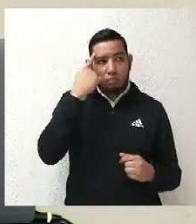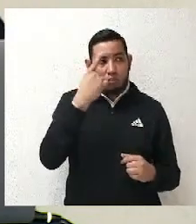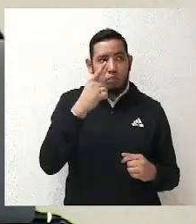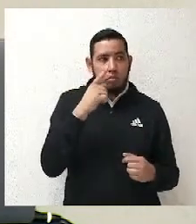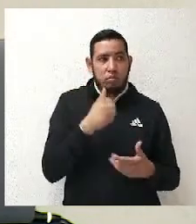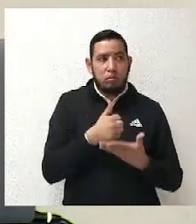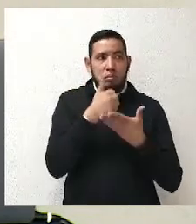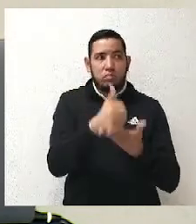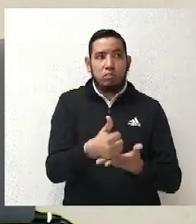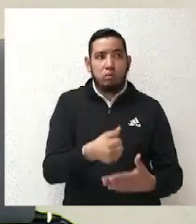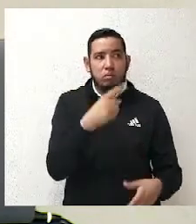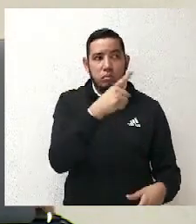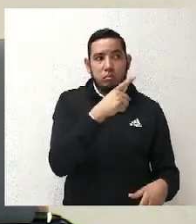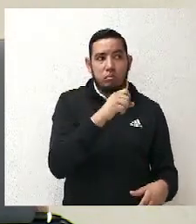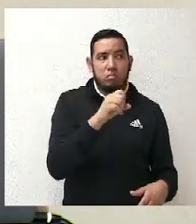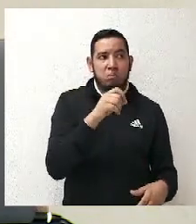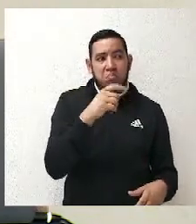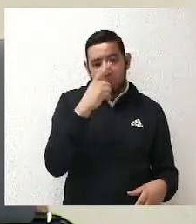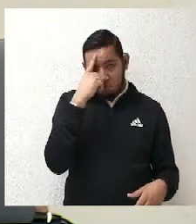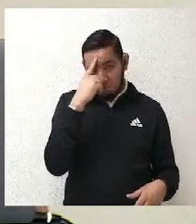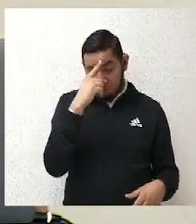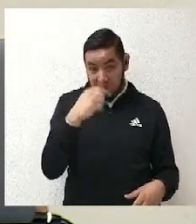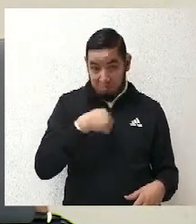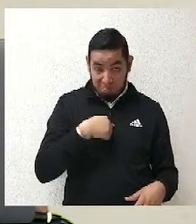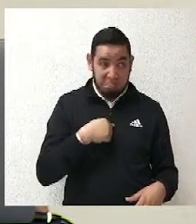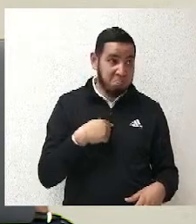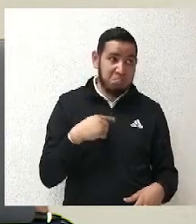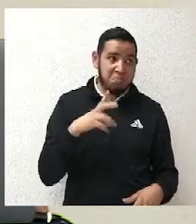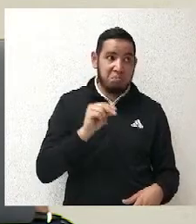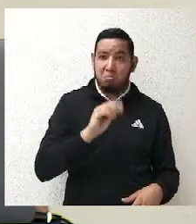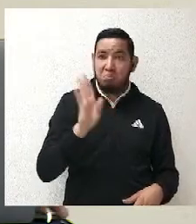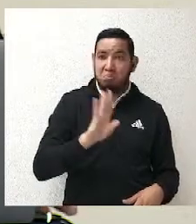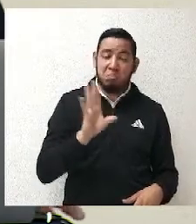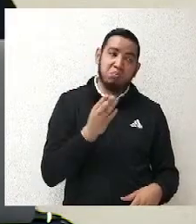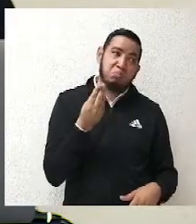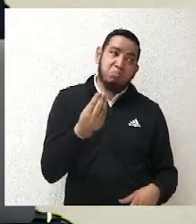proceso. O a me parece que no hubiera cambiado mucho.